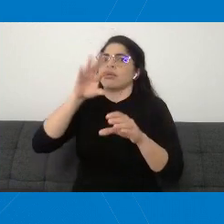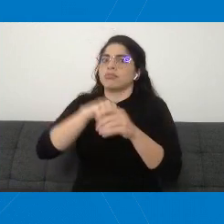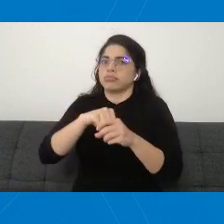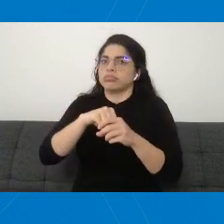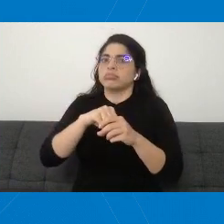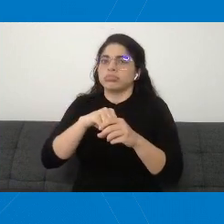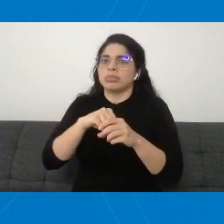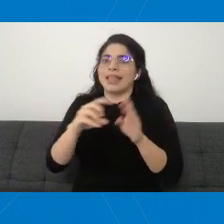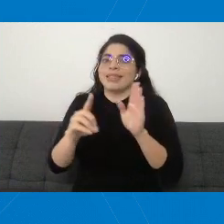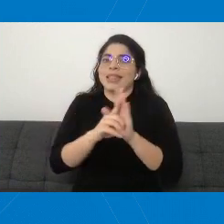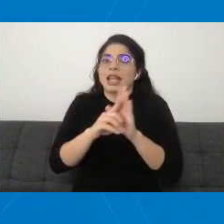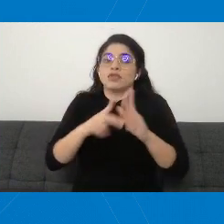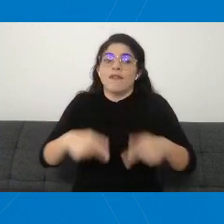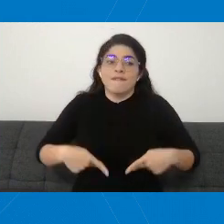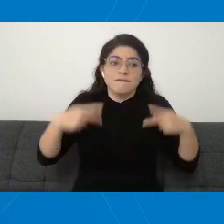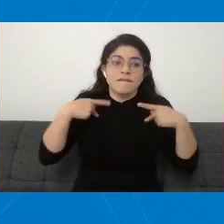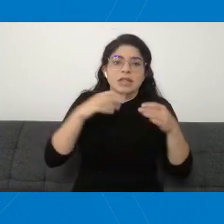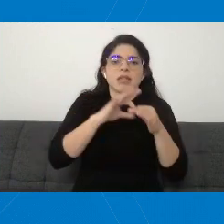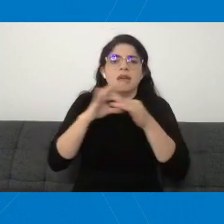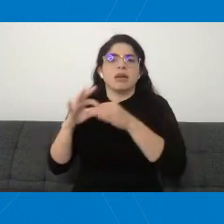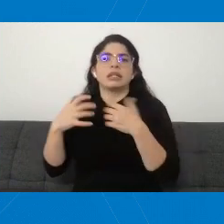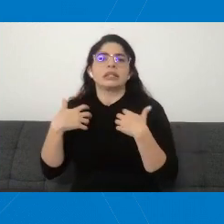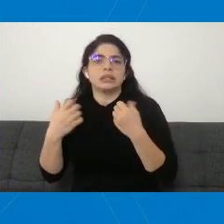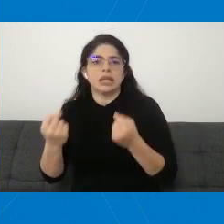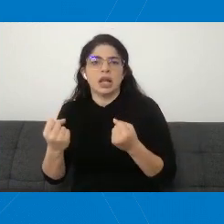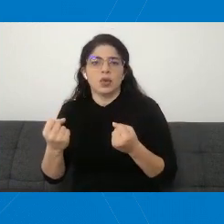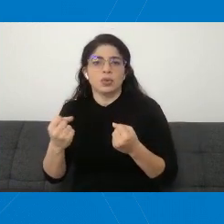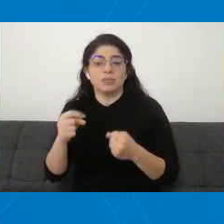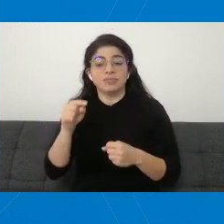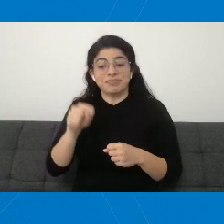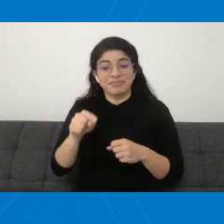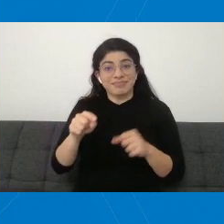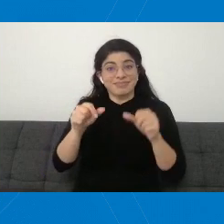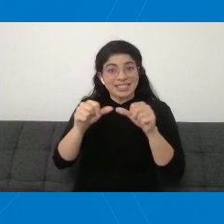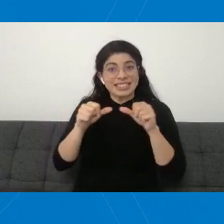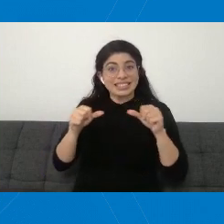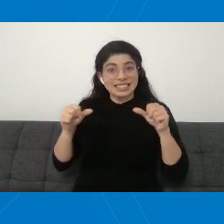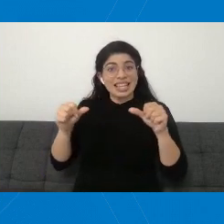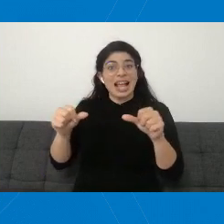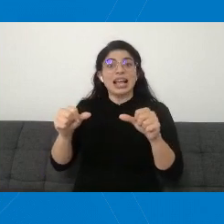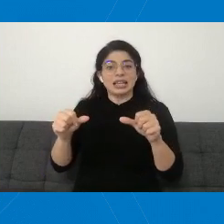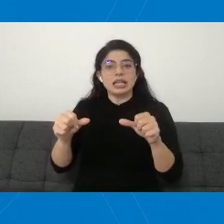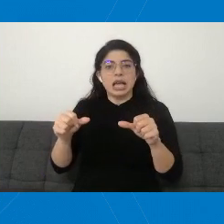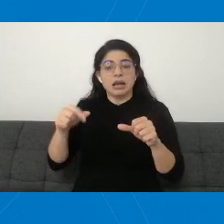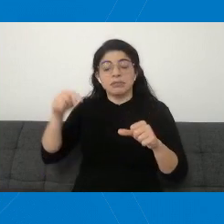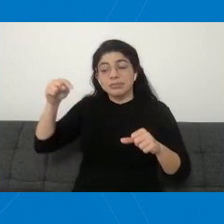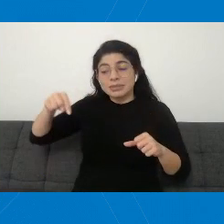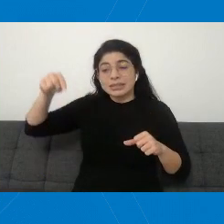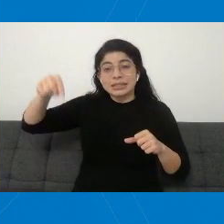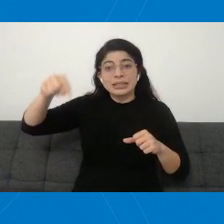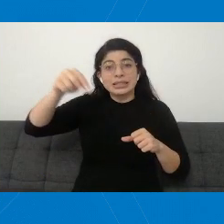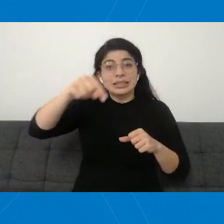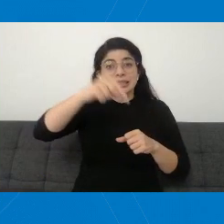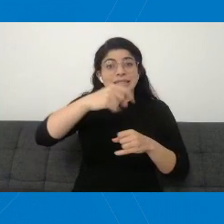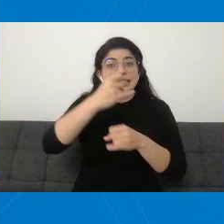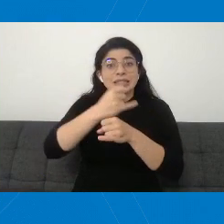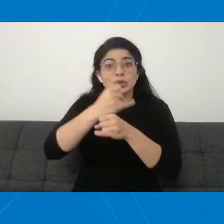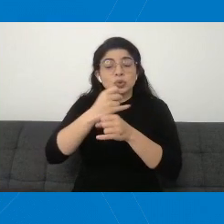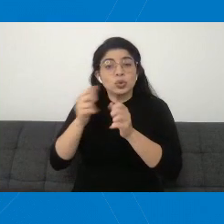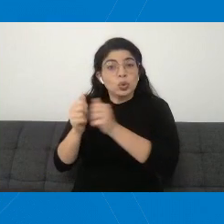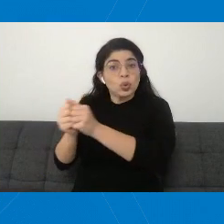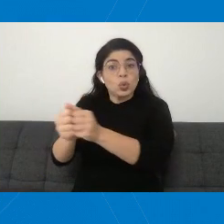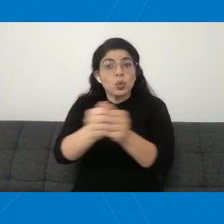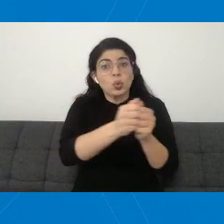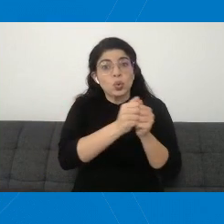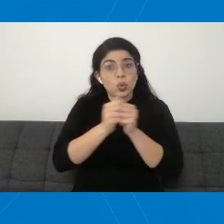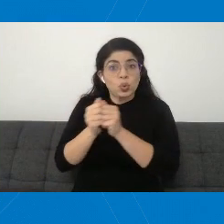a la vida. Y dentro de este ámbito, el actuar de estas instituciones está garantizado por